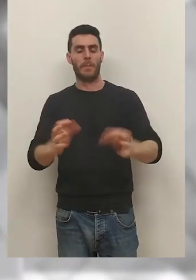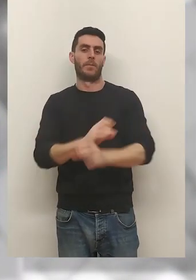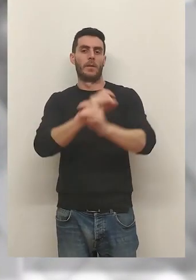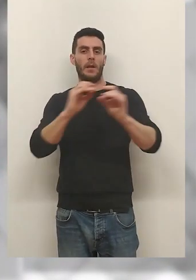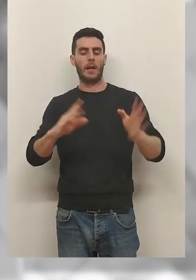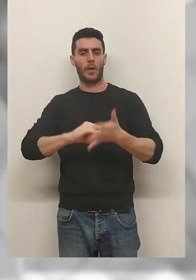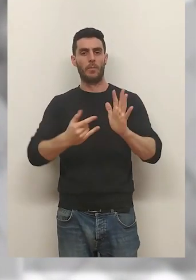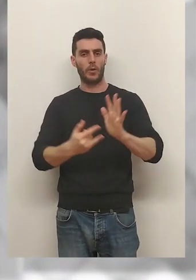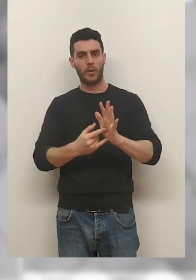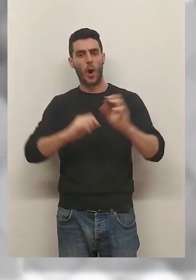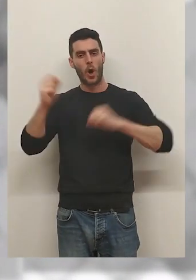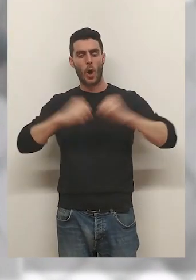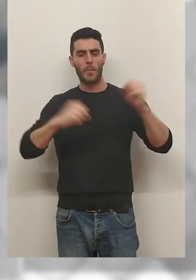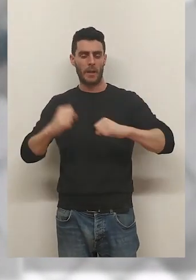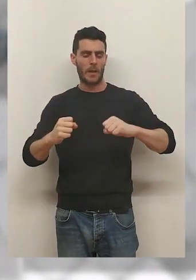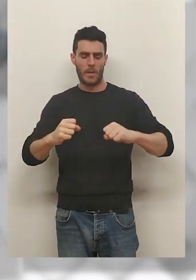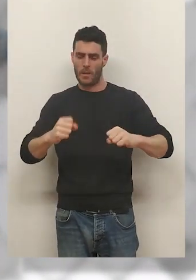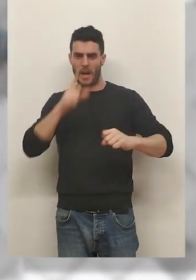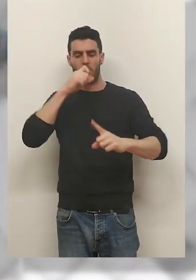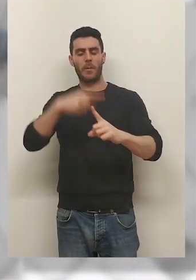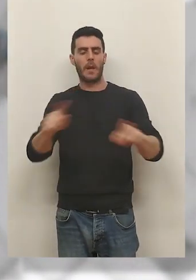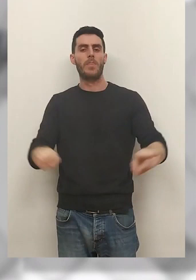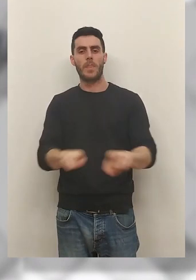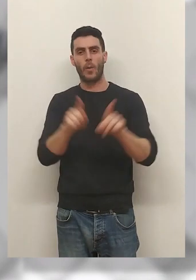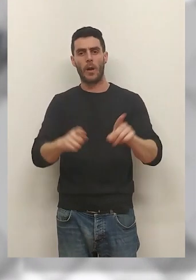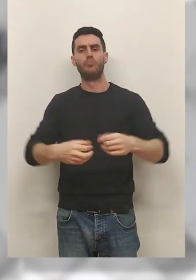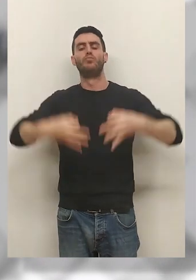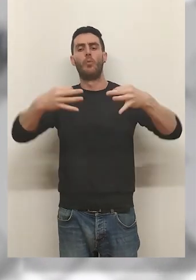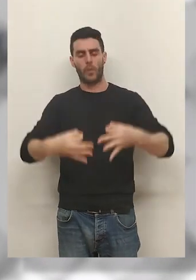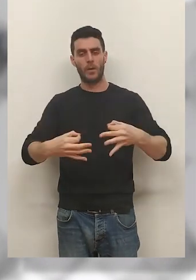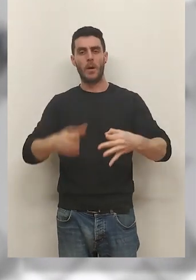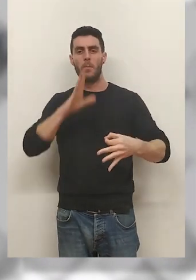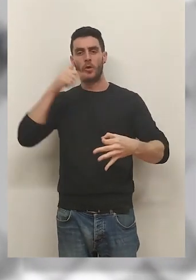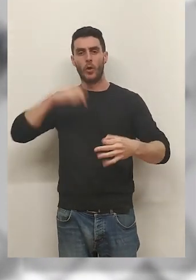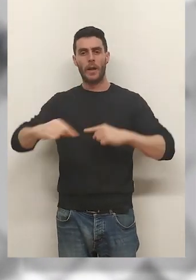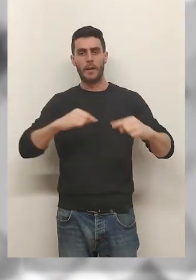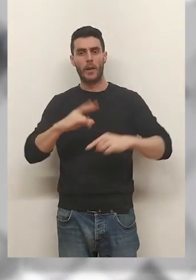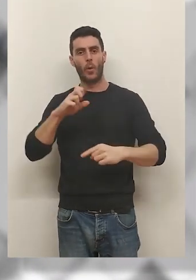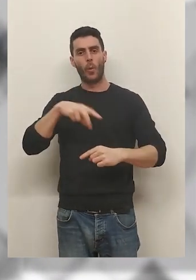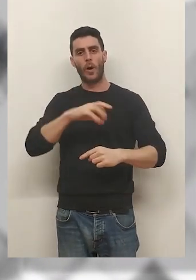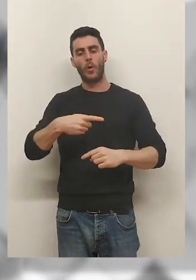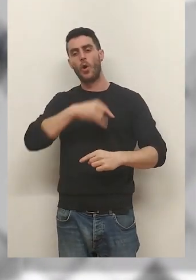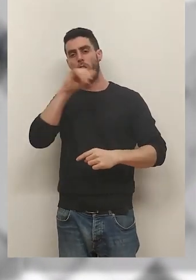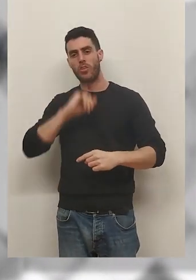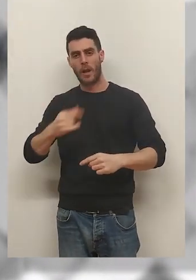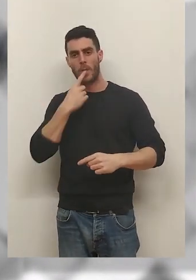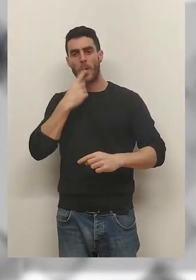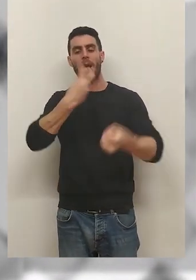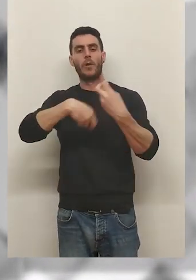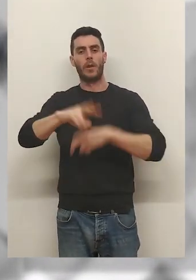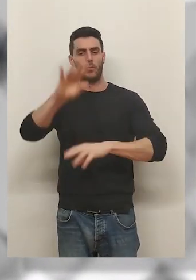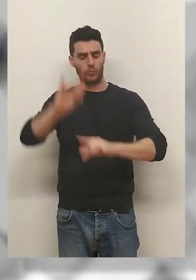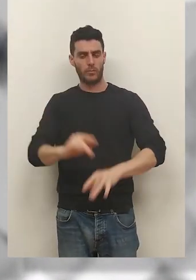Lo que está claro es que el proyecto, compita donde compita el equipo el año que viene, es sólido. Y por eso hoy su entrenador, Juanjo González, ha anunciado su